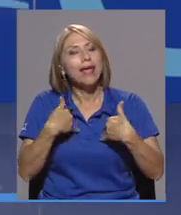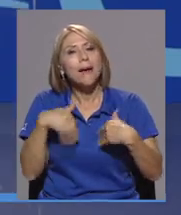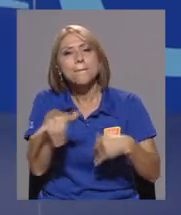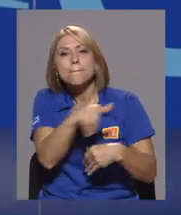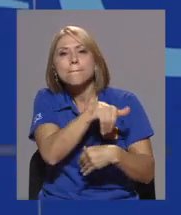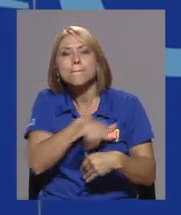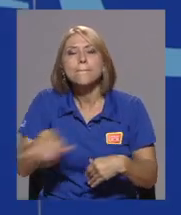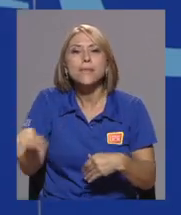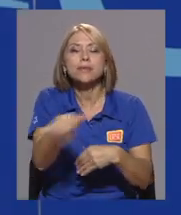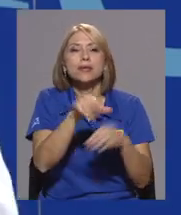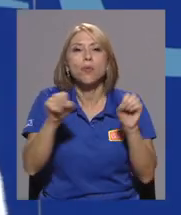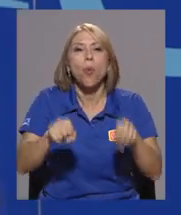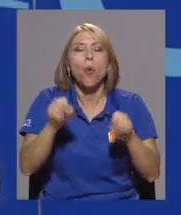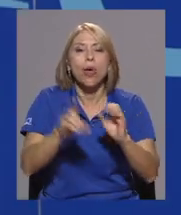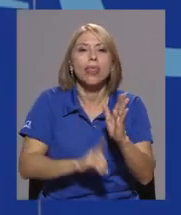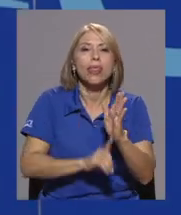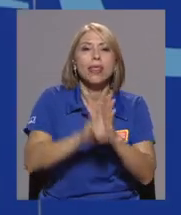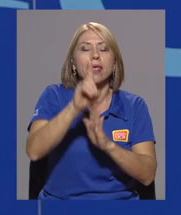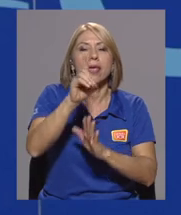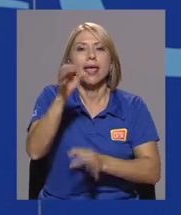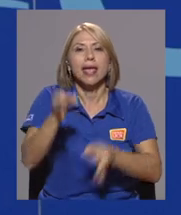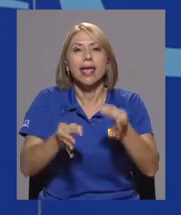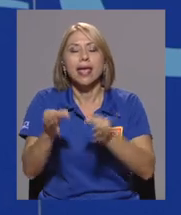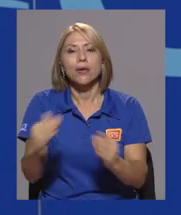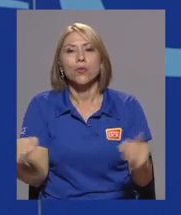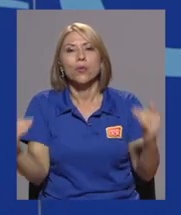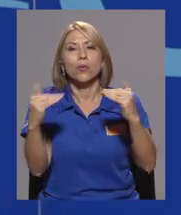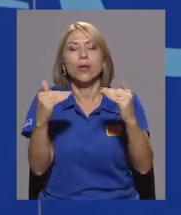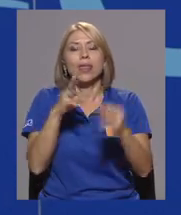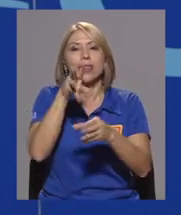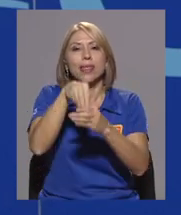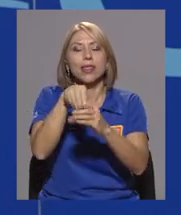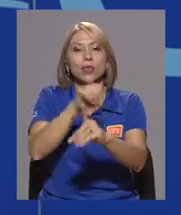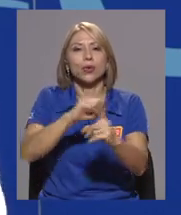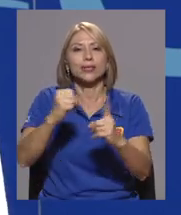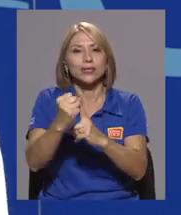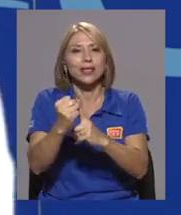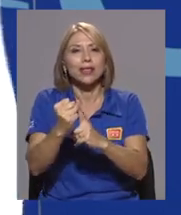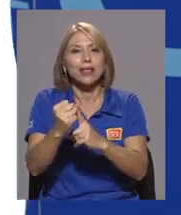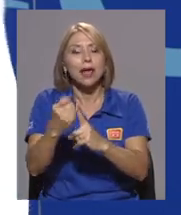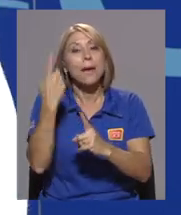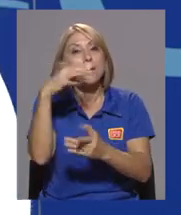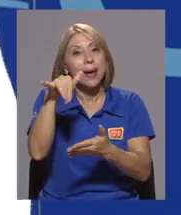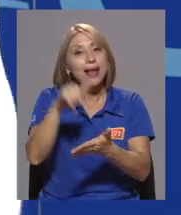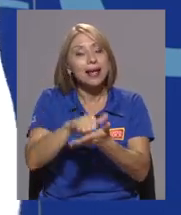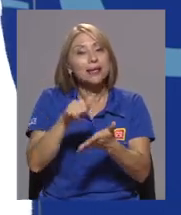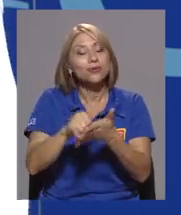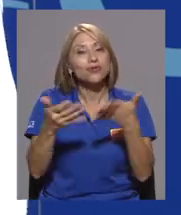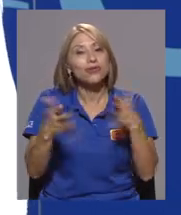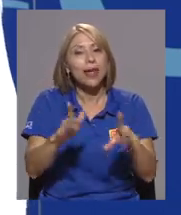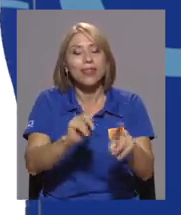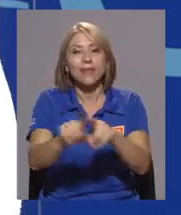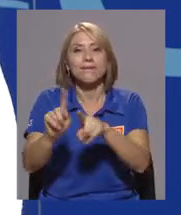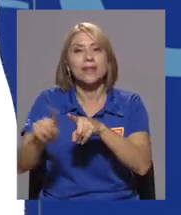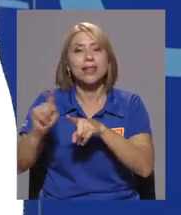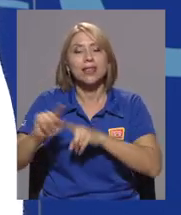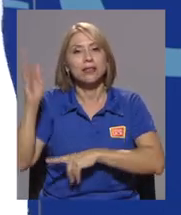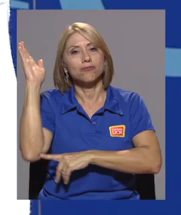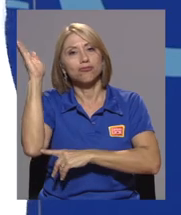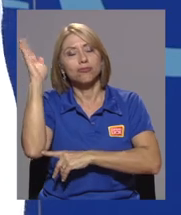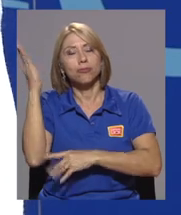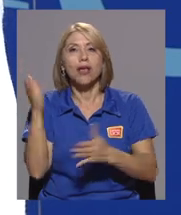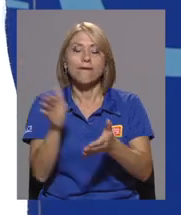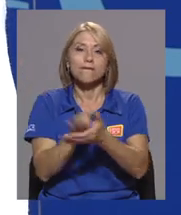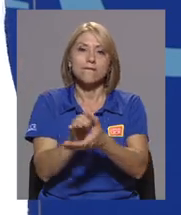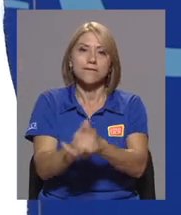llevar a todos hacia unas mismas posibilidades de desarrollo, de equidad y de justicia dentro de nuestras sociedades. Y